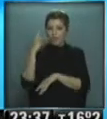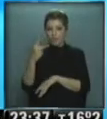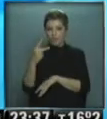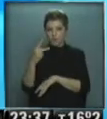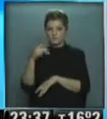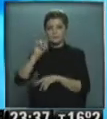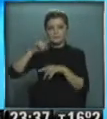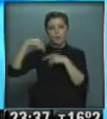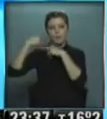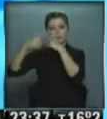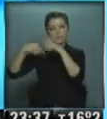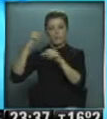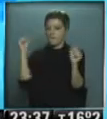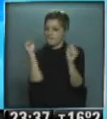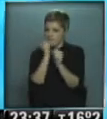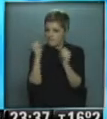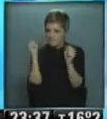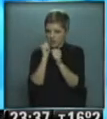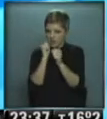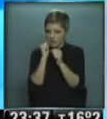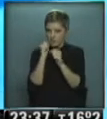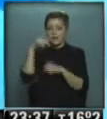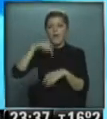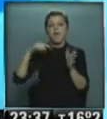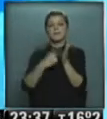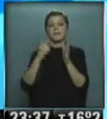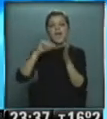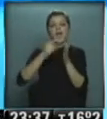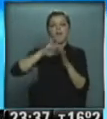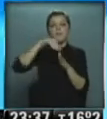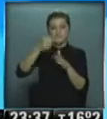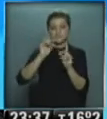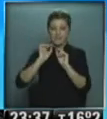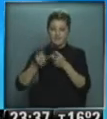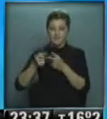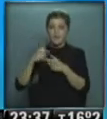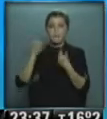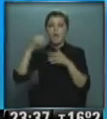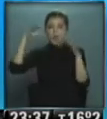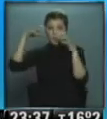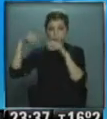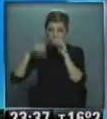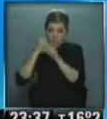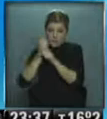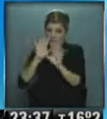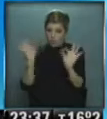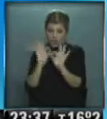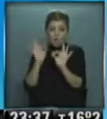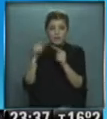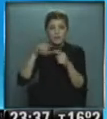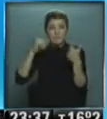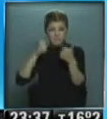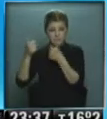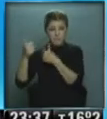próximos días también vamos a sentir ese cambio en la capital federal y sus alrededores por lo pronto sin lluvia con buen tiempo pero con